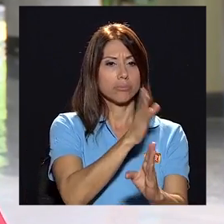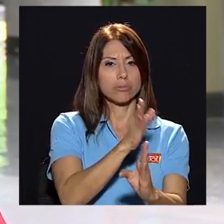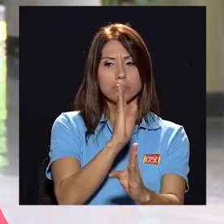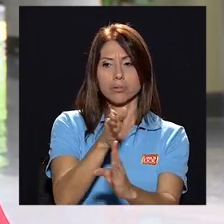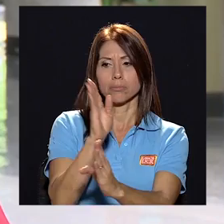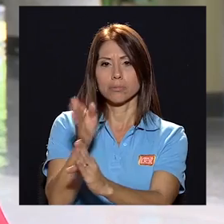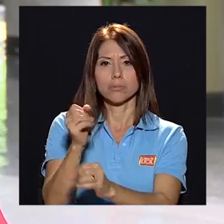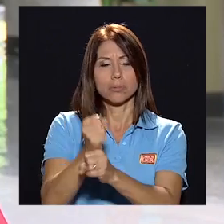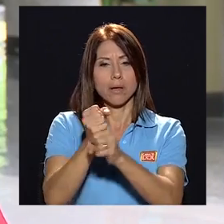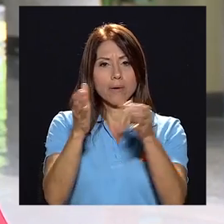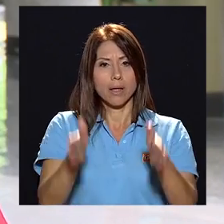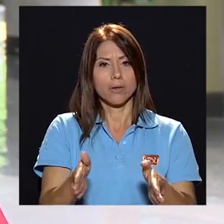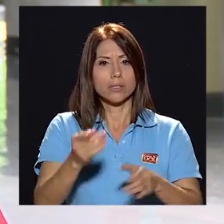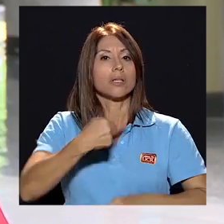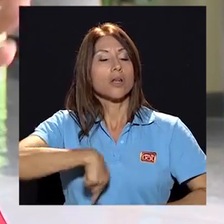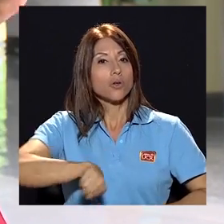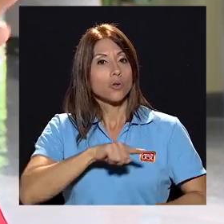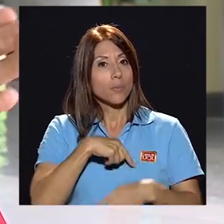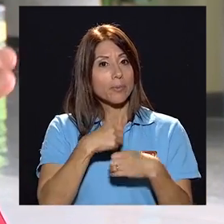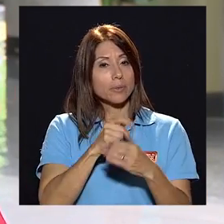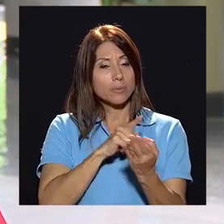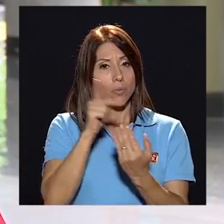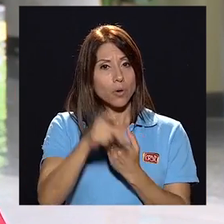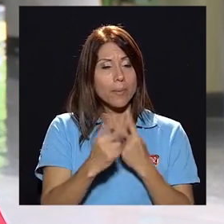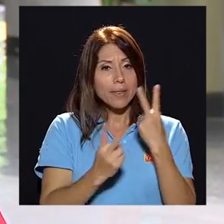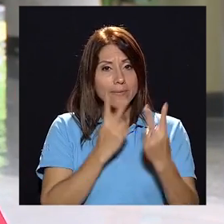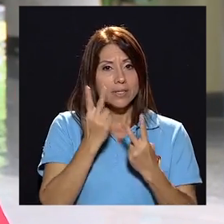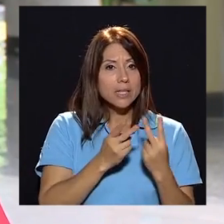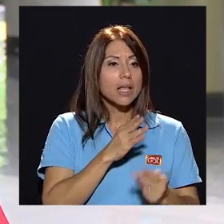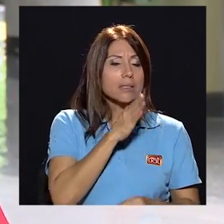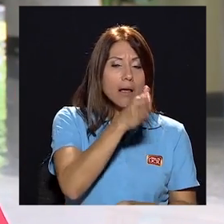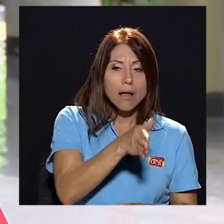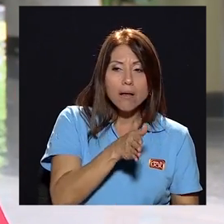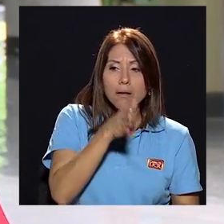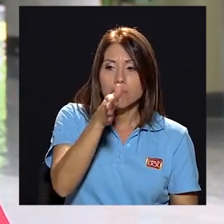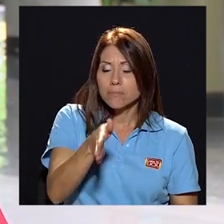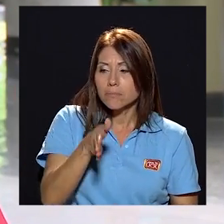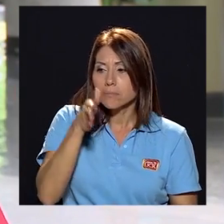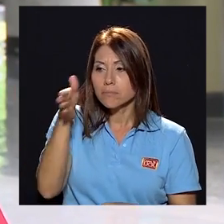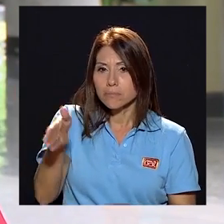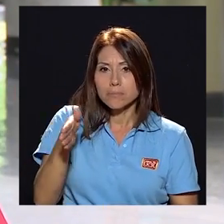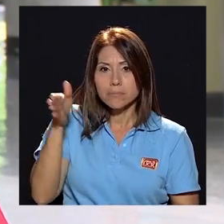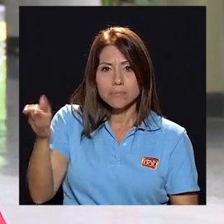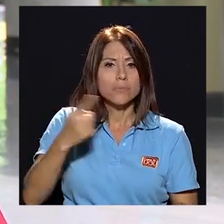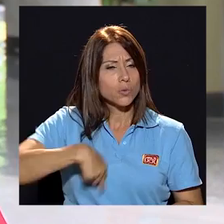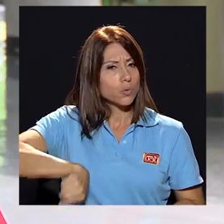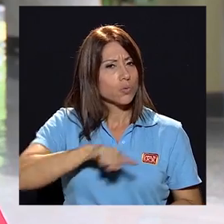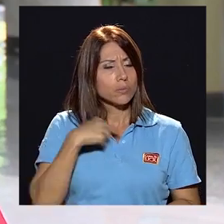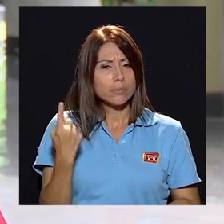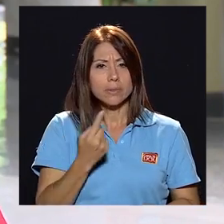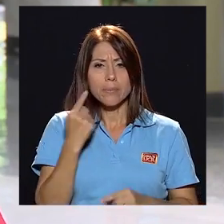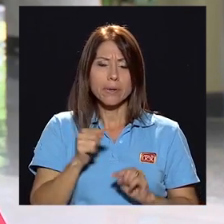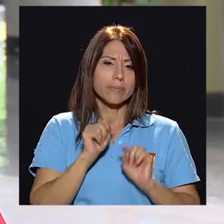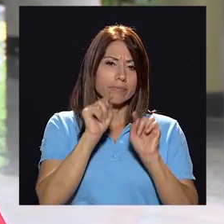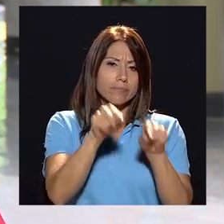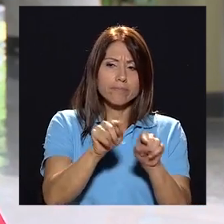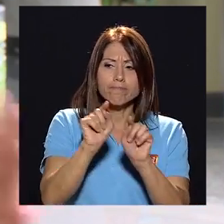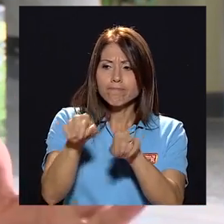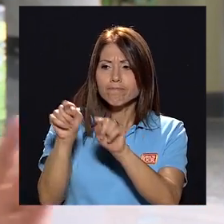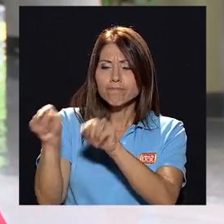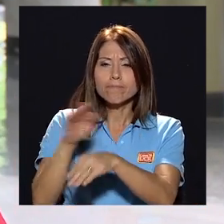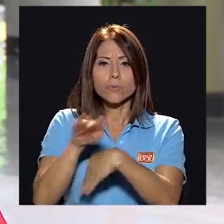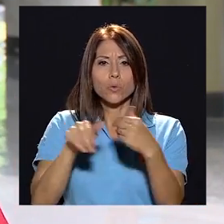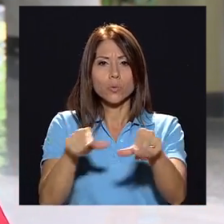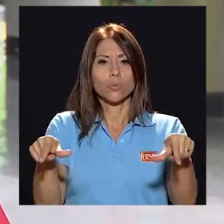programa de visitas a los centros de trabajo que periódicamente sistemáticamente vamos a estar visitando